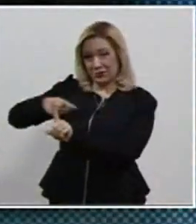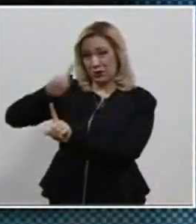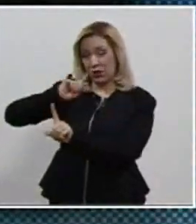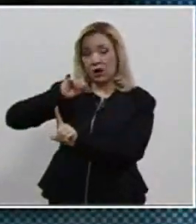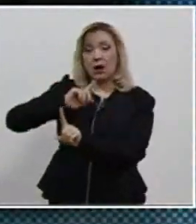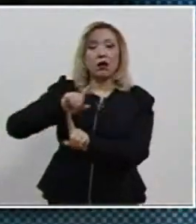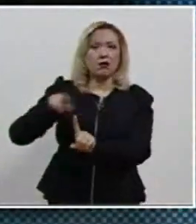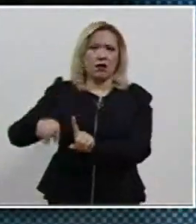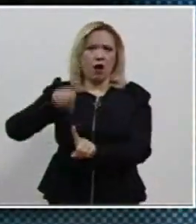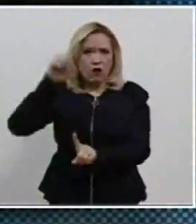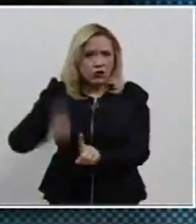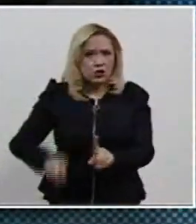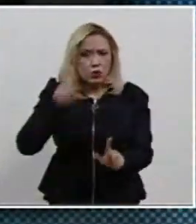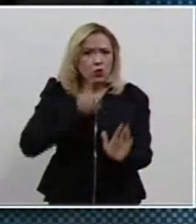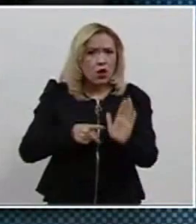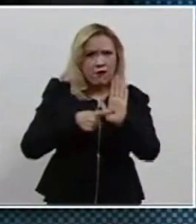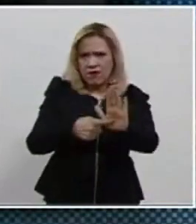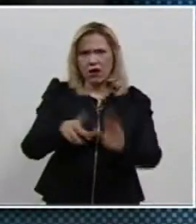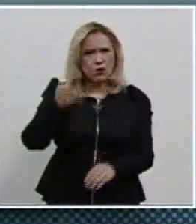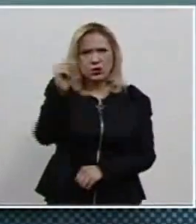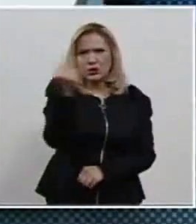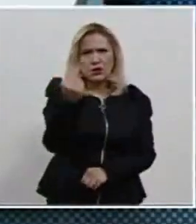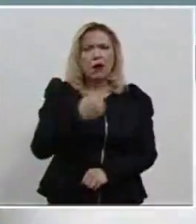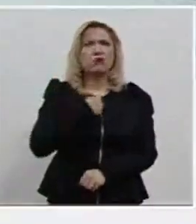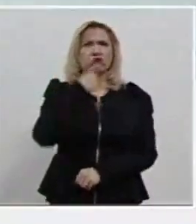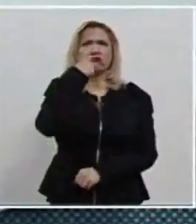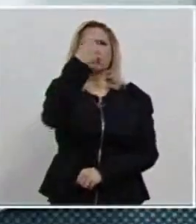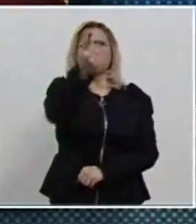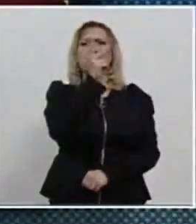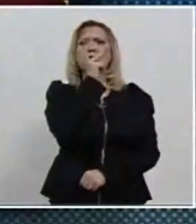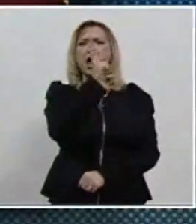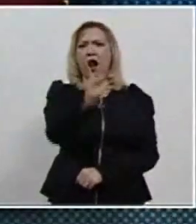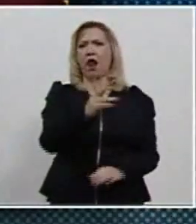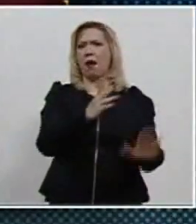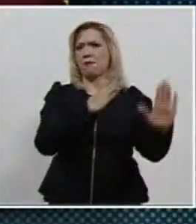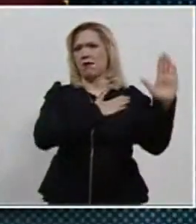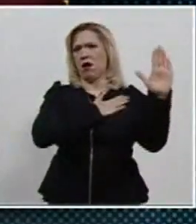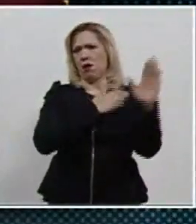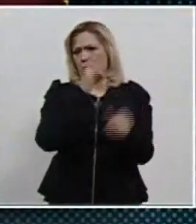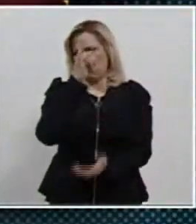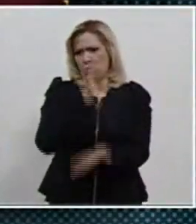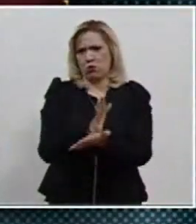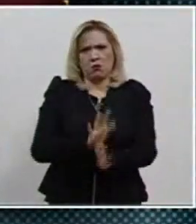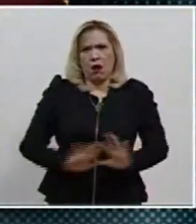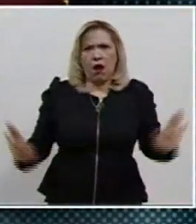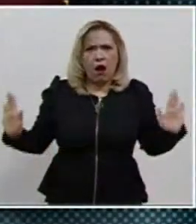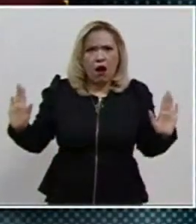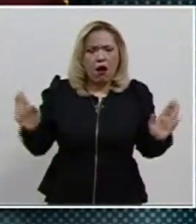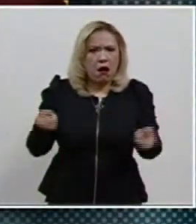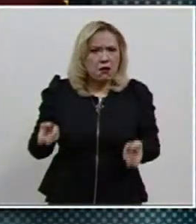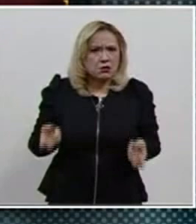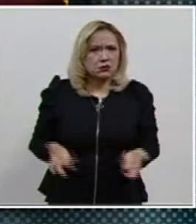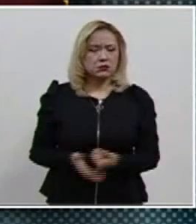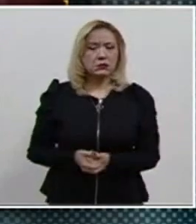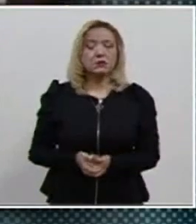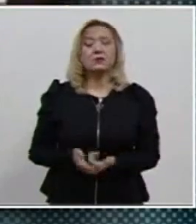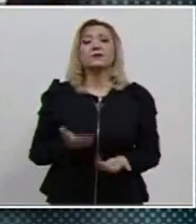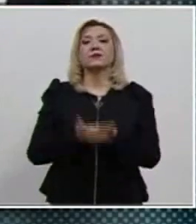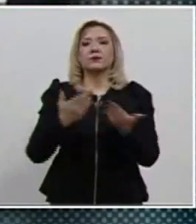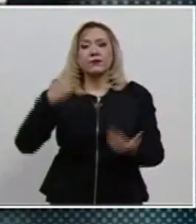violentada, pues basta con sus manifestaciones. Con el objetivo de garantizar el acceso a la justicia,